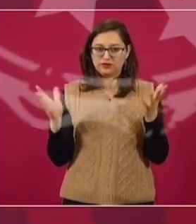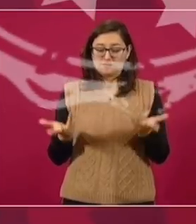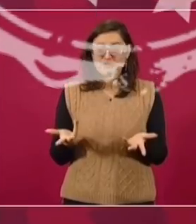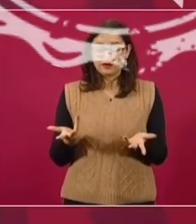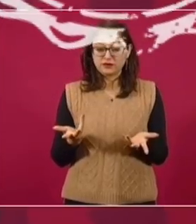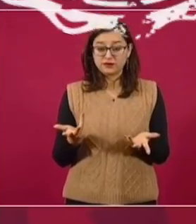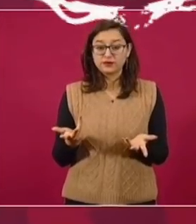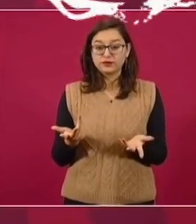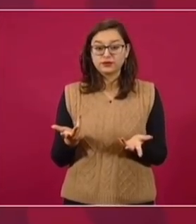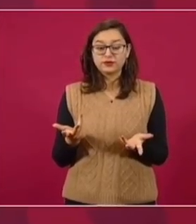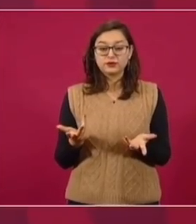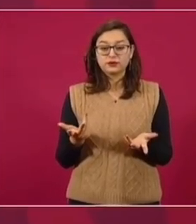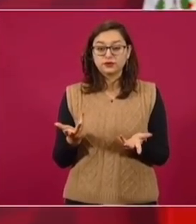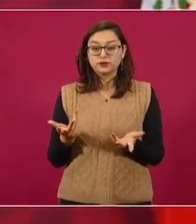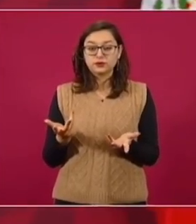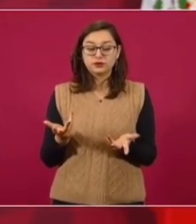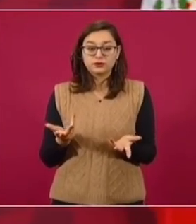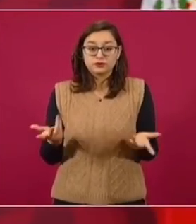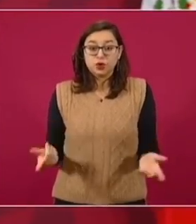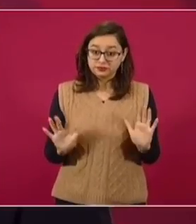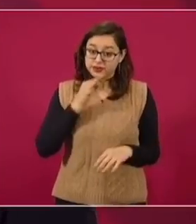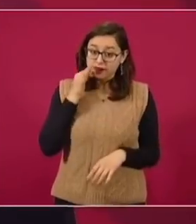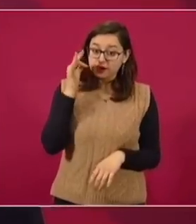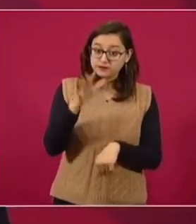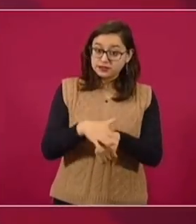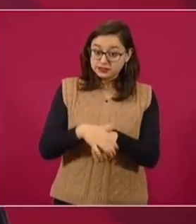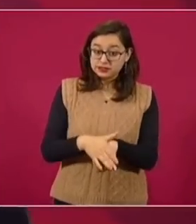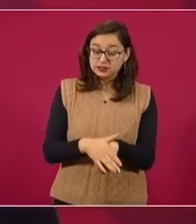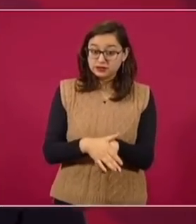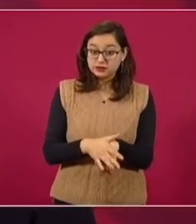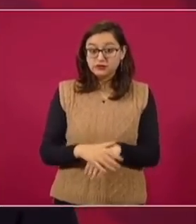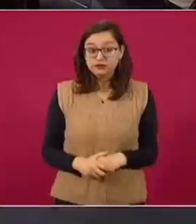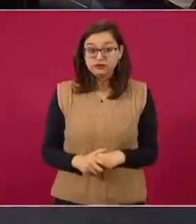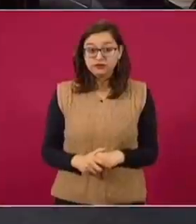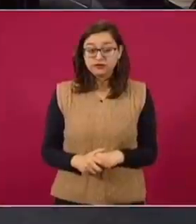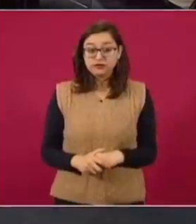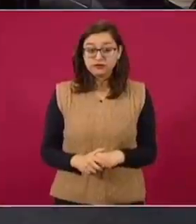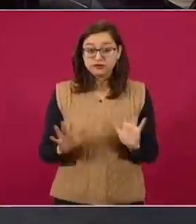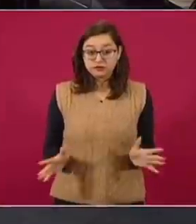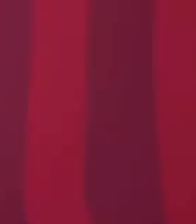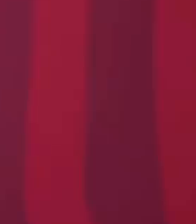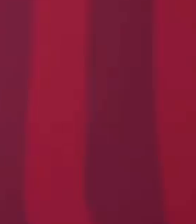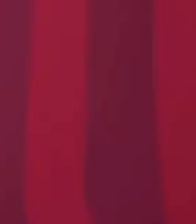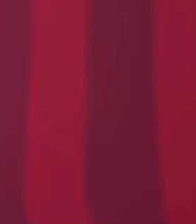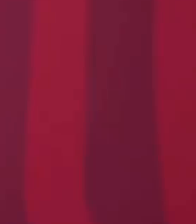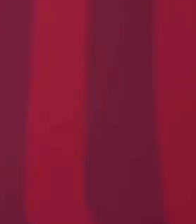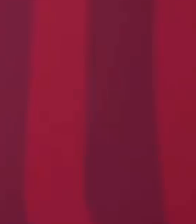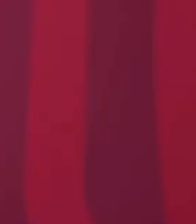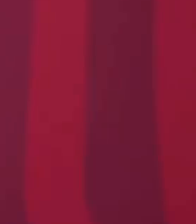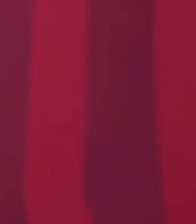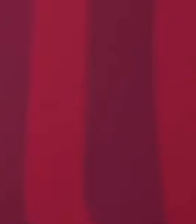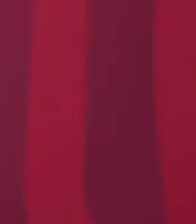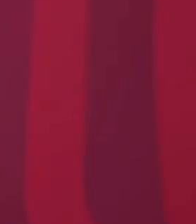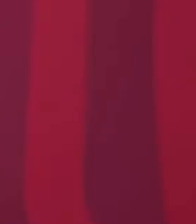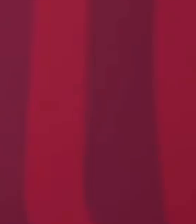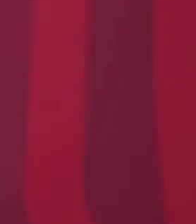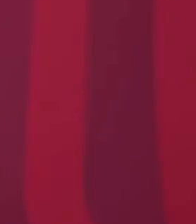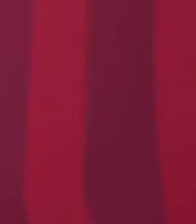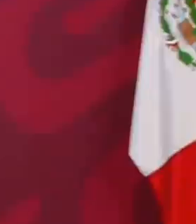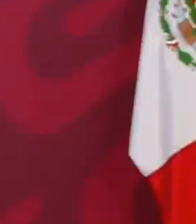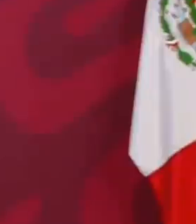Y que sepan, pues que yo no me voy a dejar. El que se aflige se afloja. Tenemos que seguir defendiendo